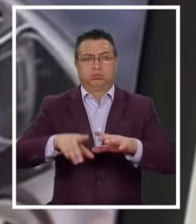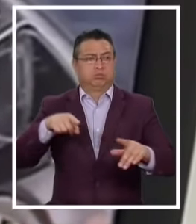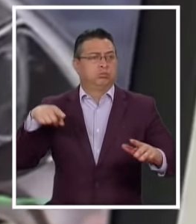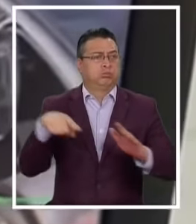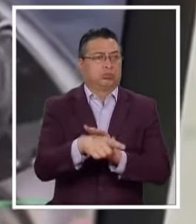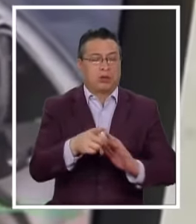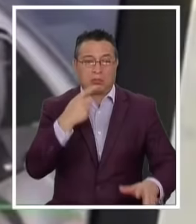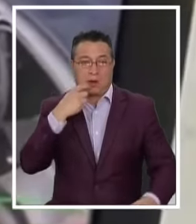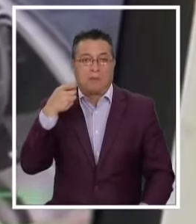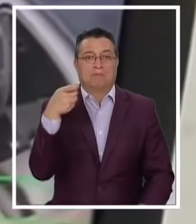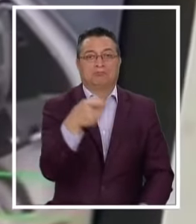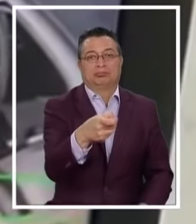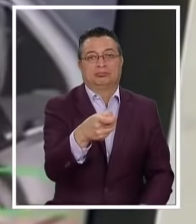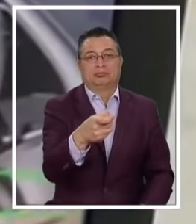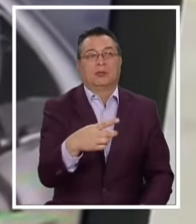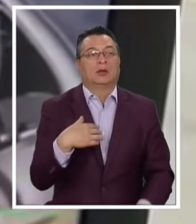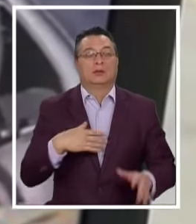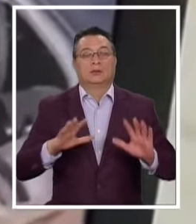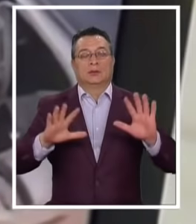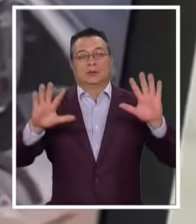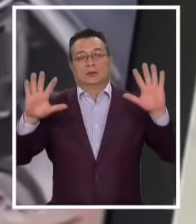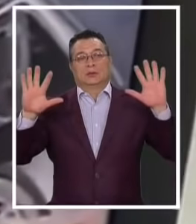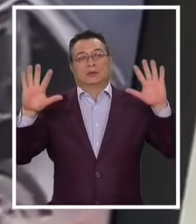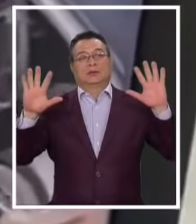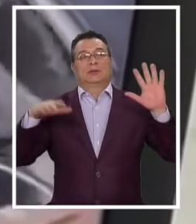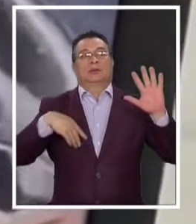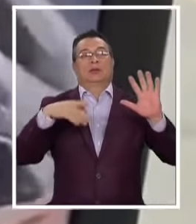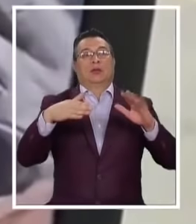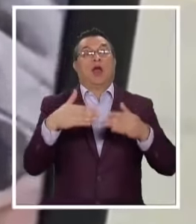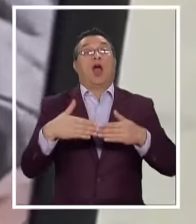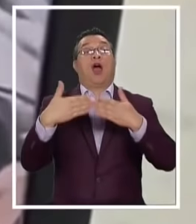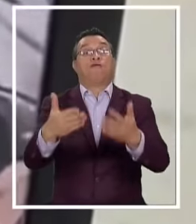Amenazan a la conductora Que literalmente Estaba afuera De su domicilio